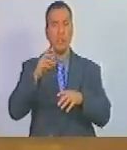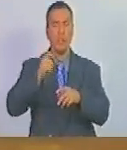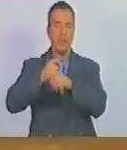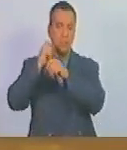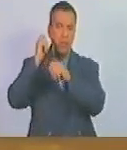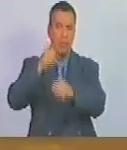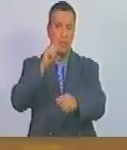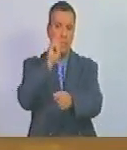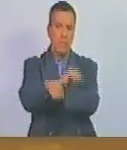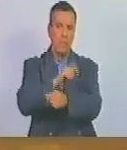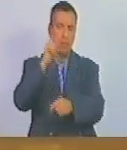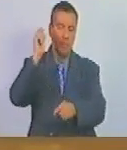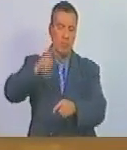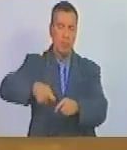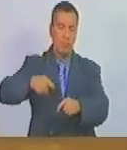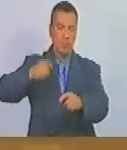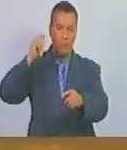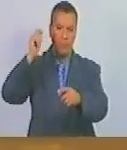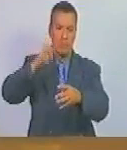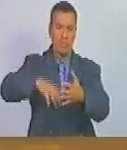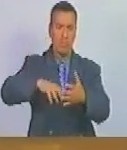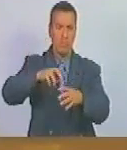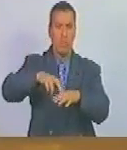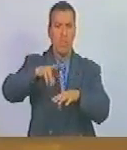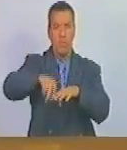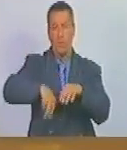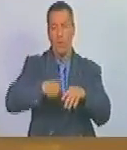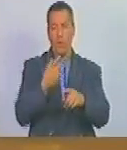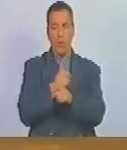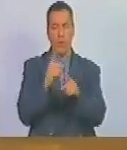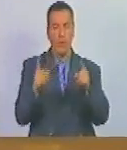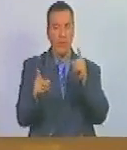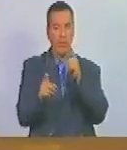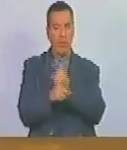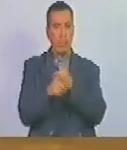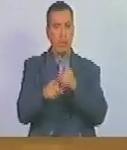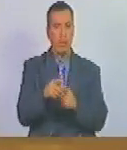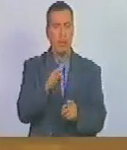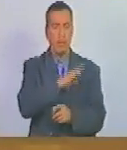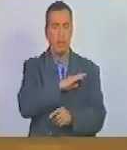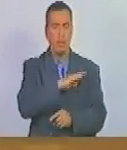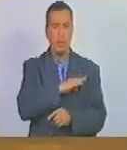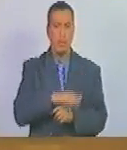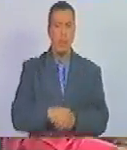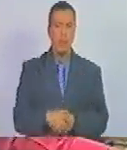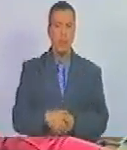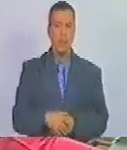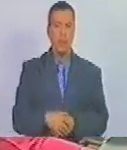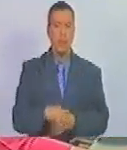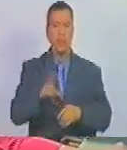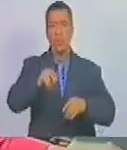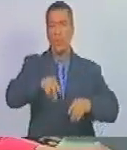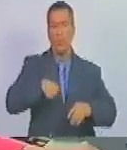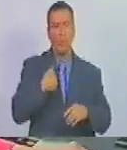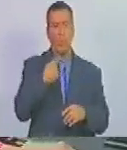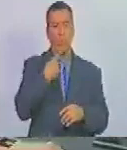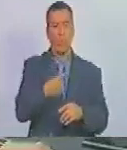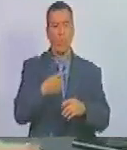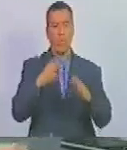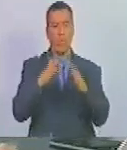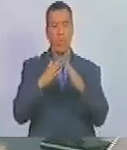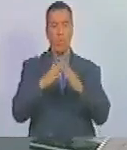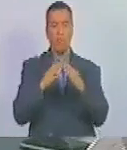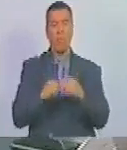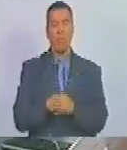pueden cambiar de dueño, yo no puedo cambiar de hogar?